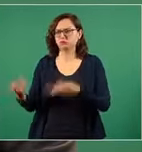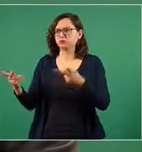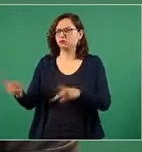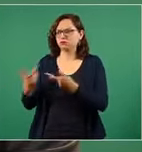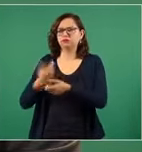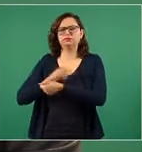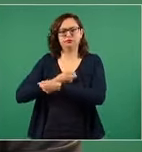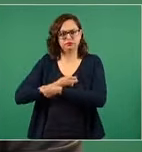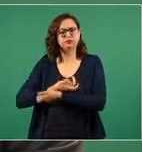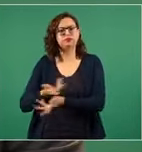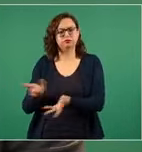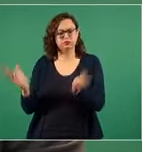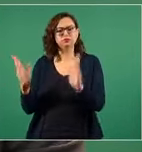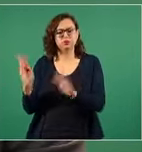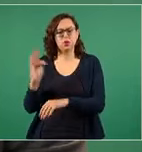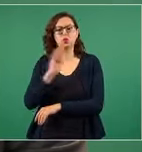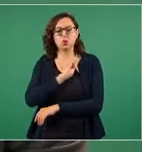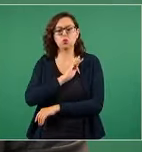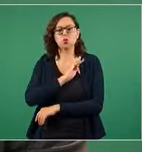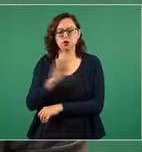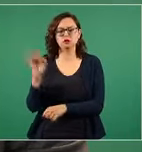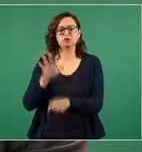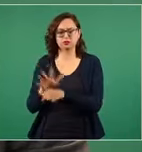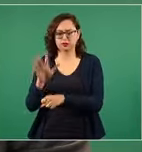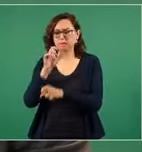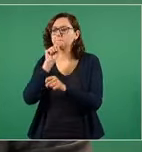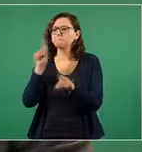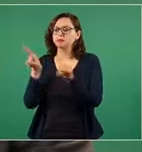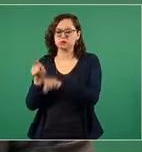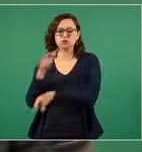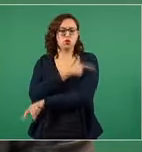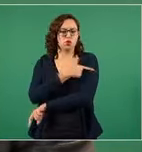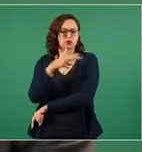se va a llevar a cabo con la Guardia Nacional